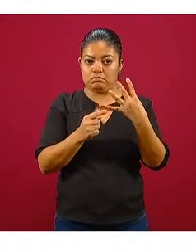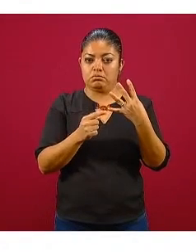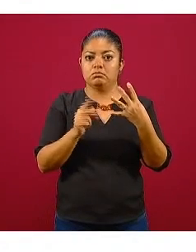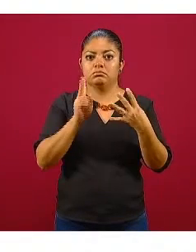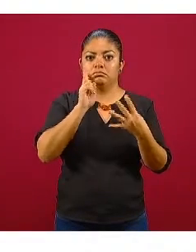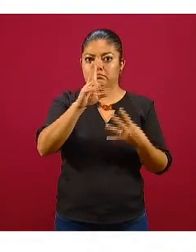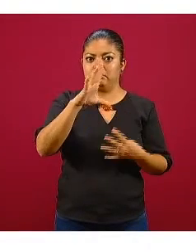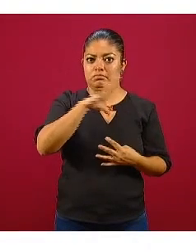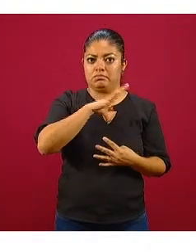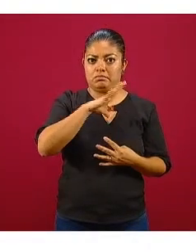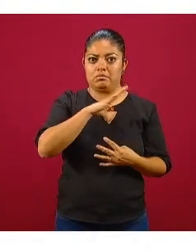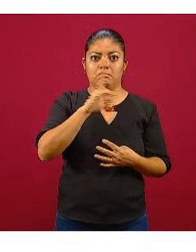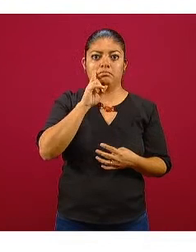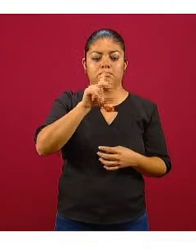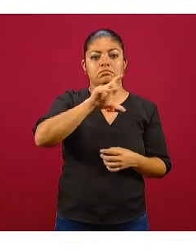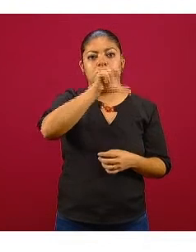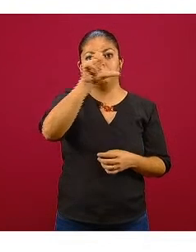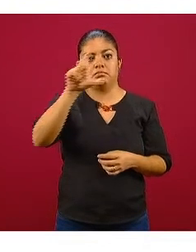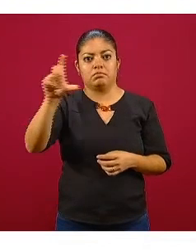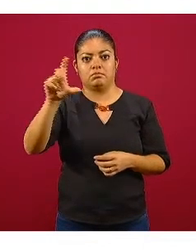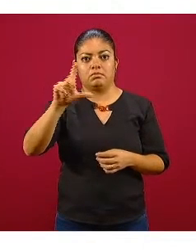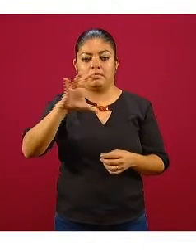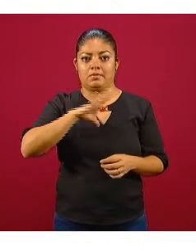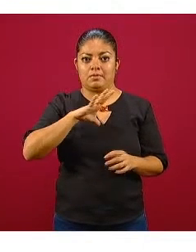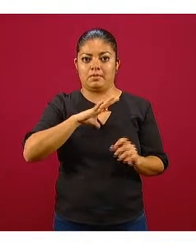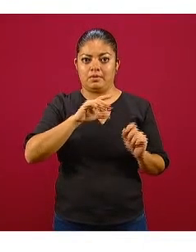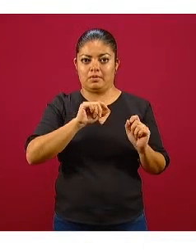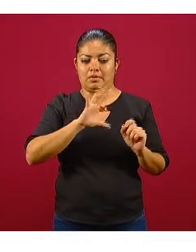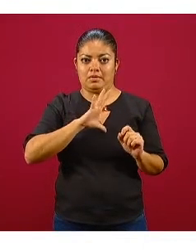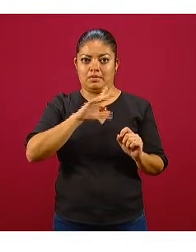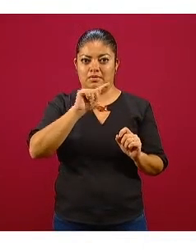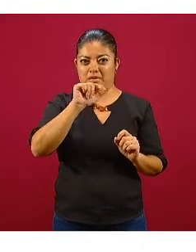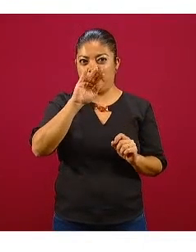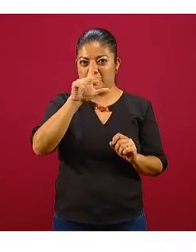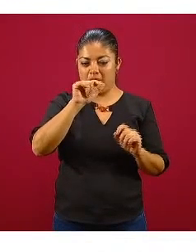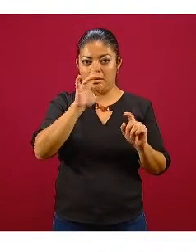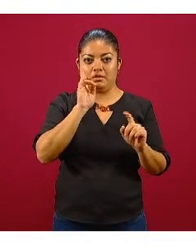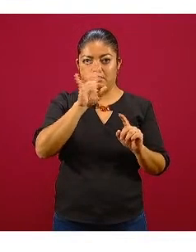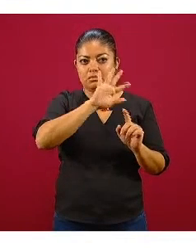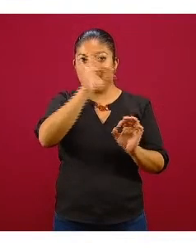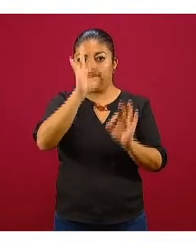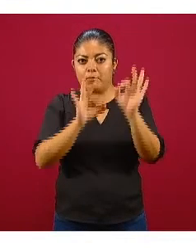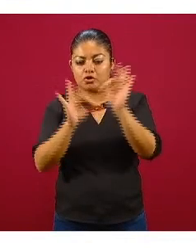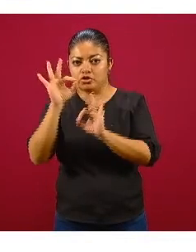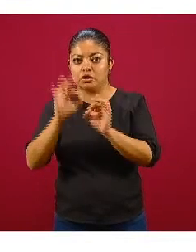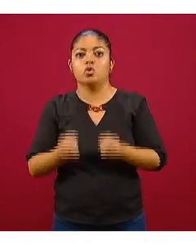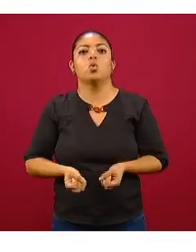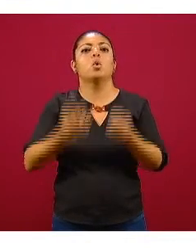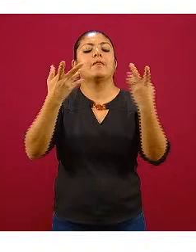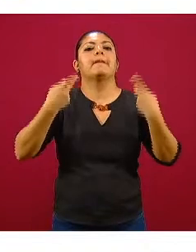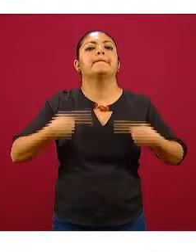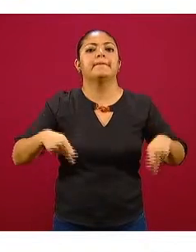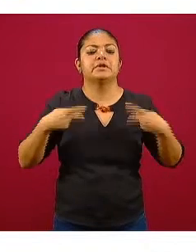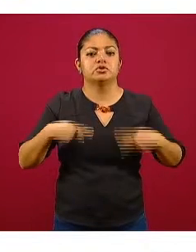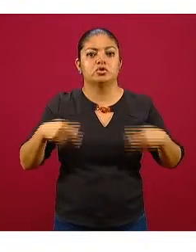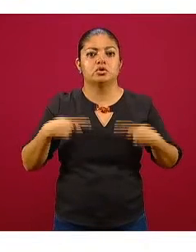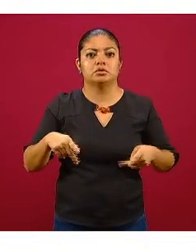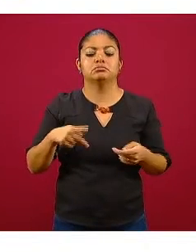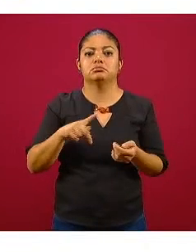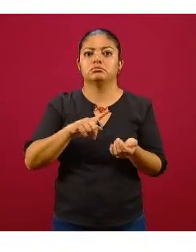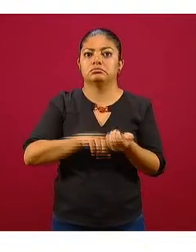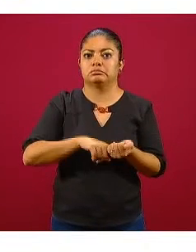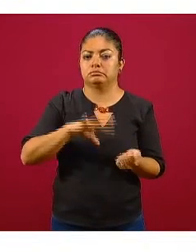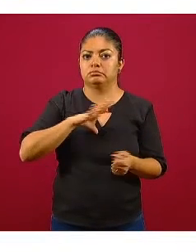forma general, aquí muestro primero la tabla, cuál es la proporción, el porcentaje de personas que tienen